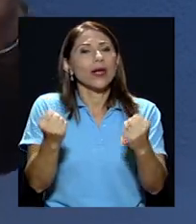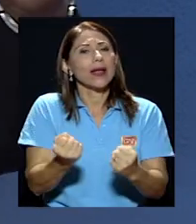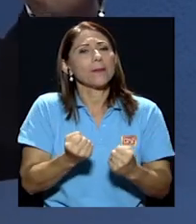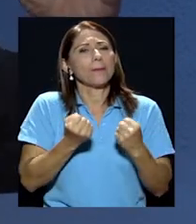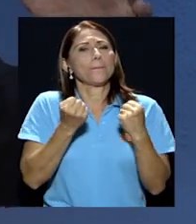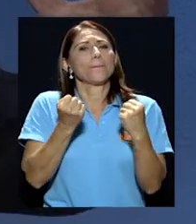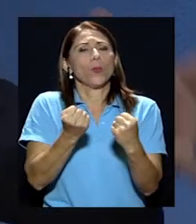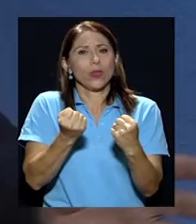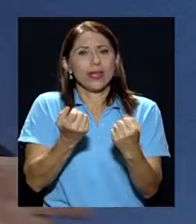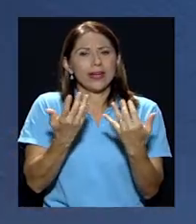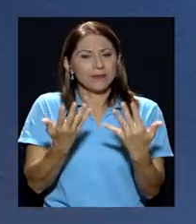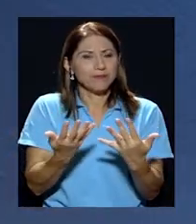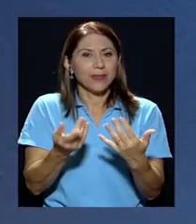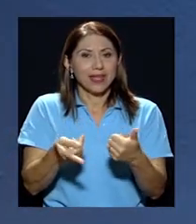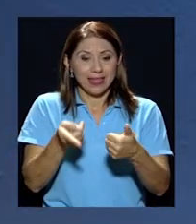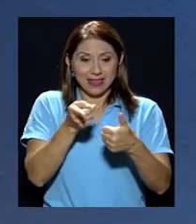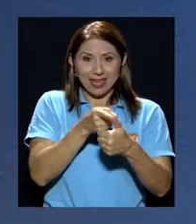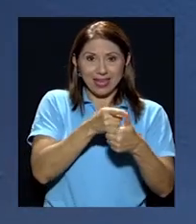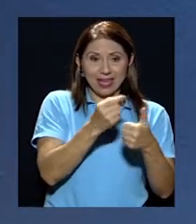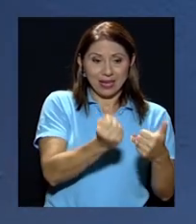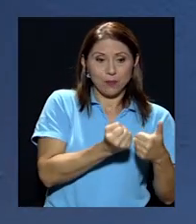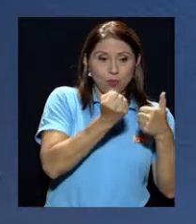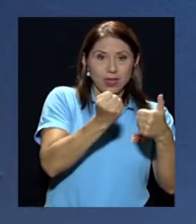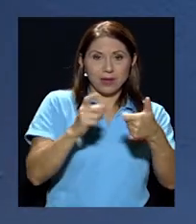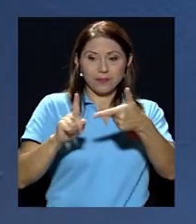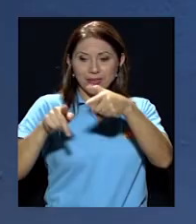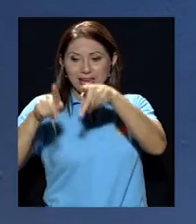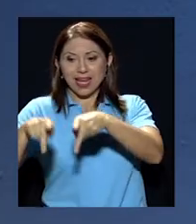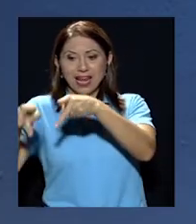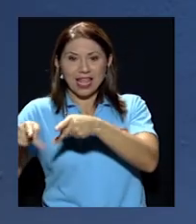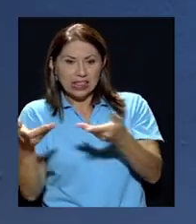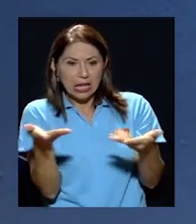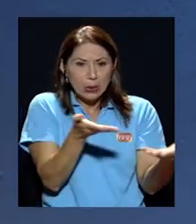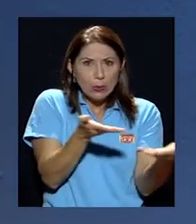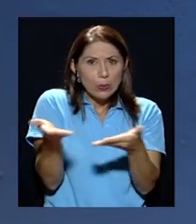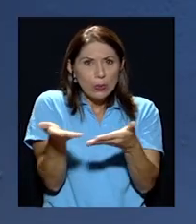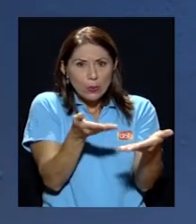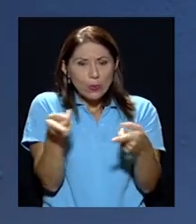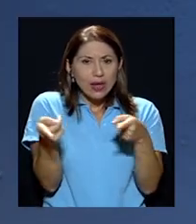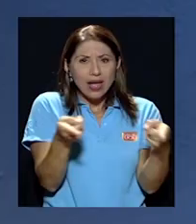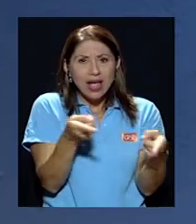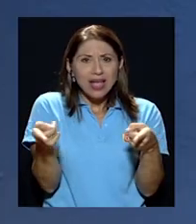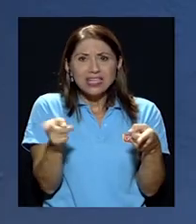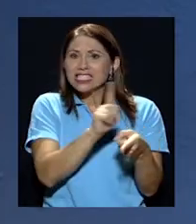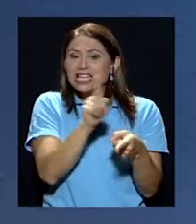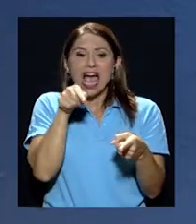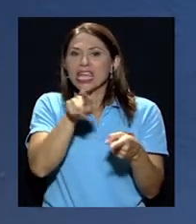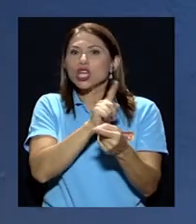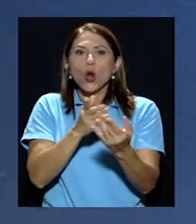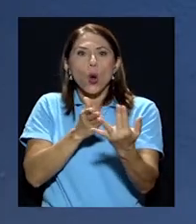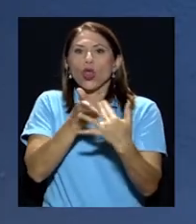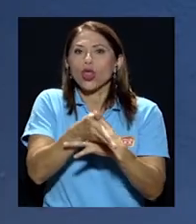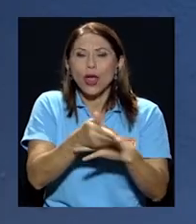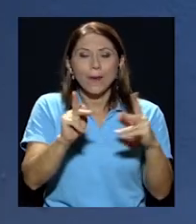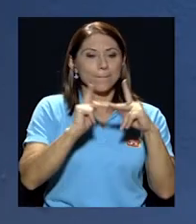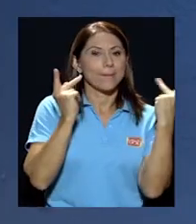entre el poder y la gente dejaron de ser los partidos políticos, dejaron de